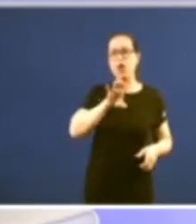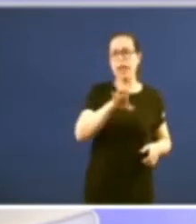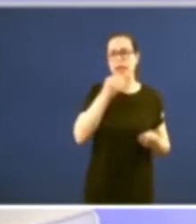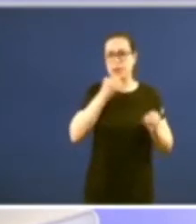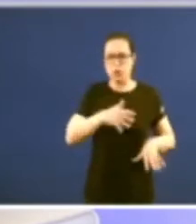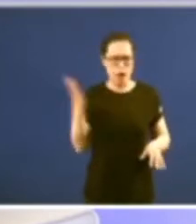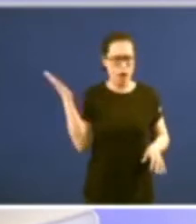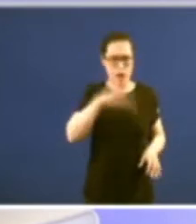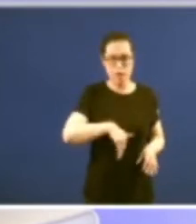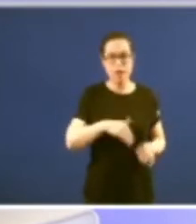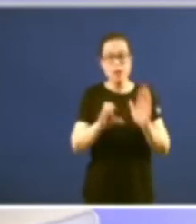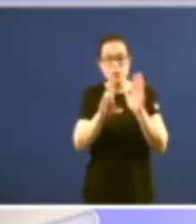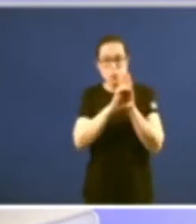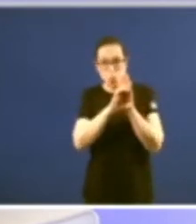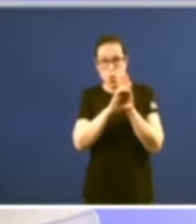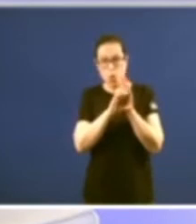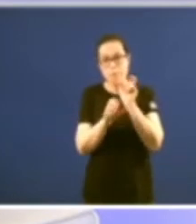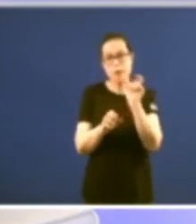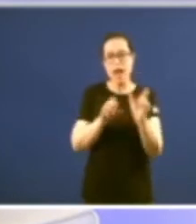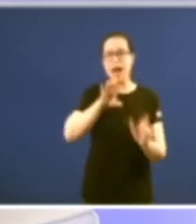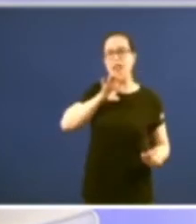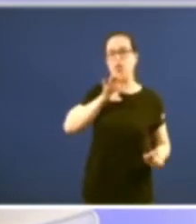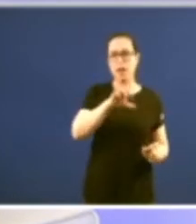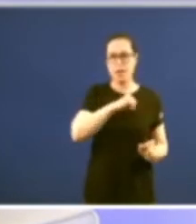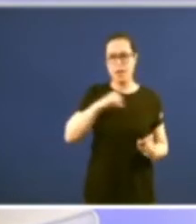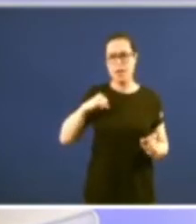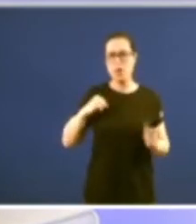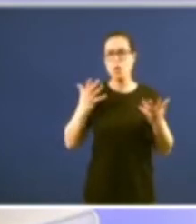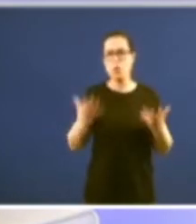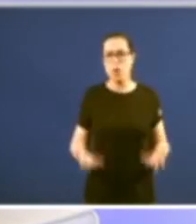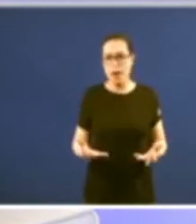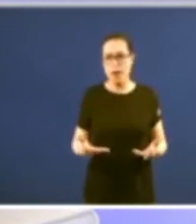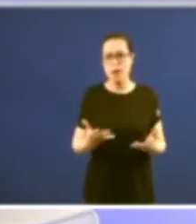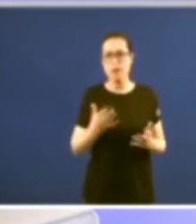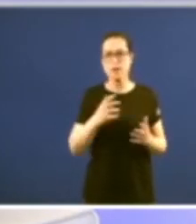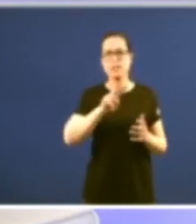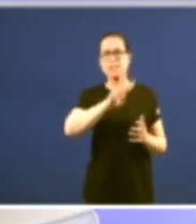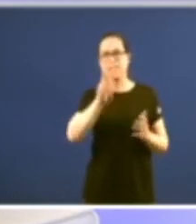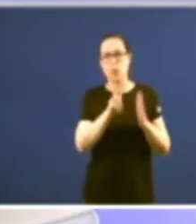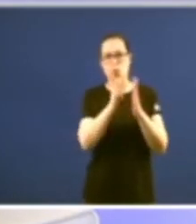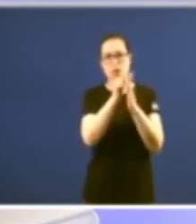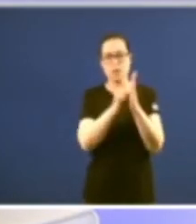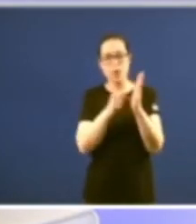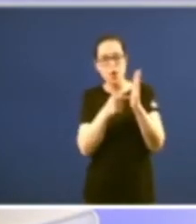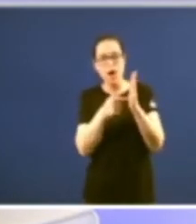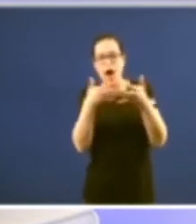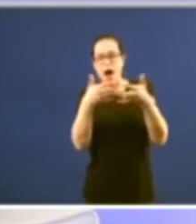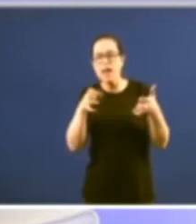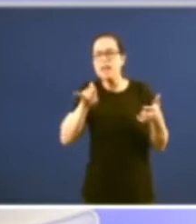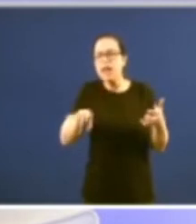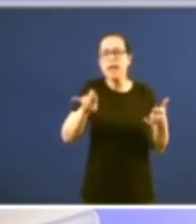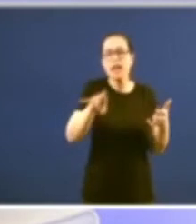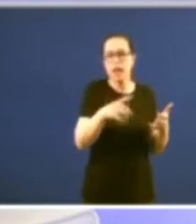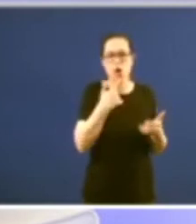o único artigo da Constitución que mencione o término nacionalidades é o artigo segundo xin que se sepa a que territorio se refire isto permiteo